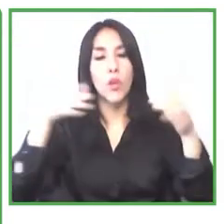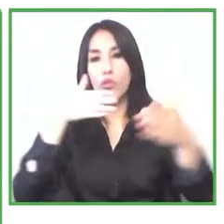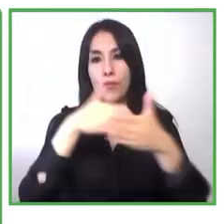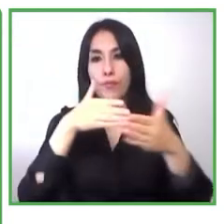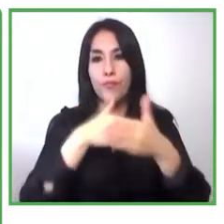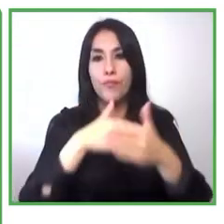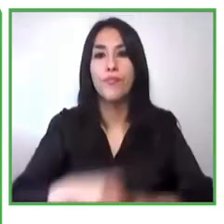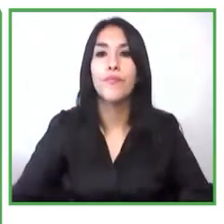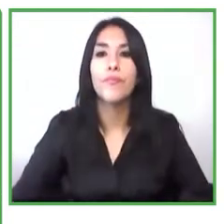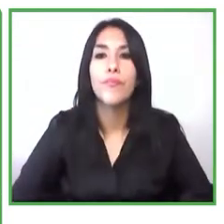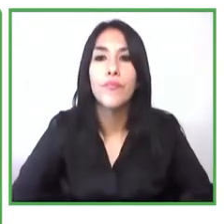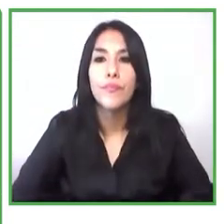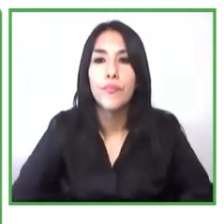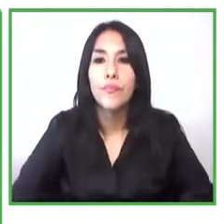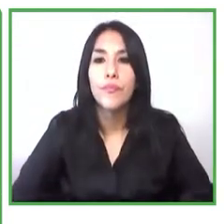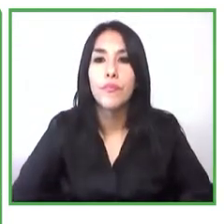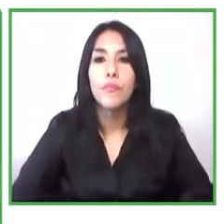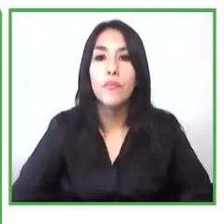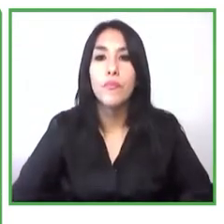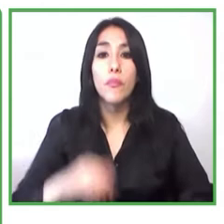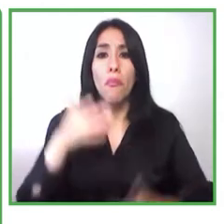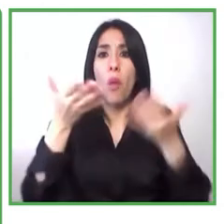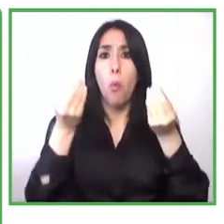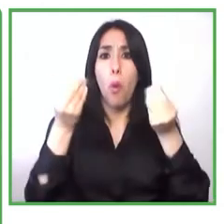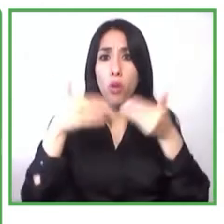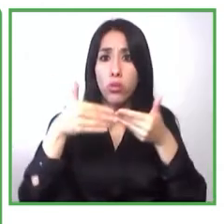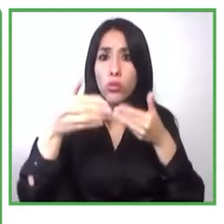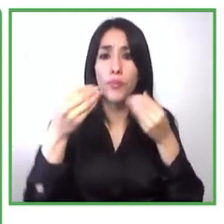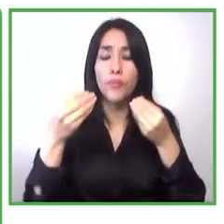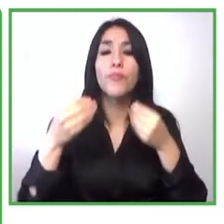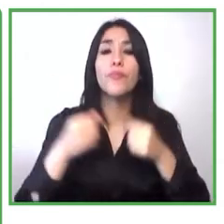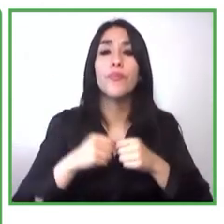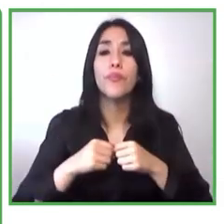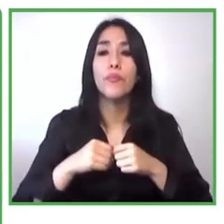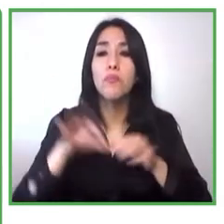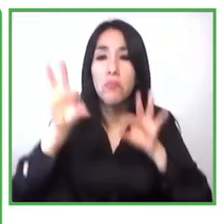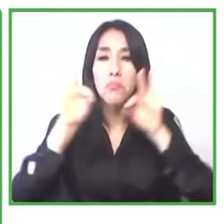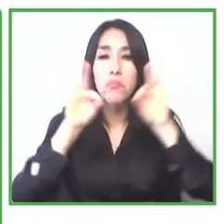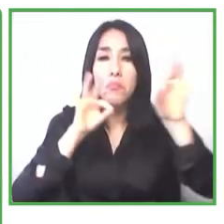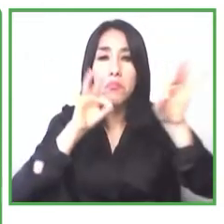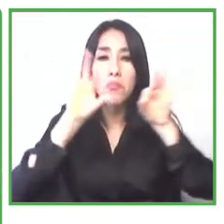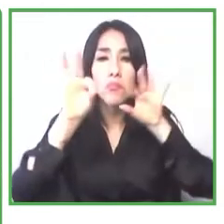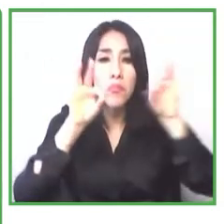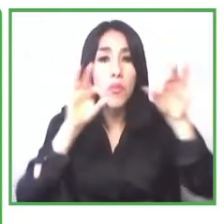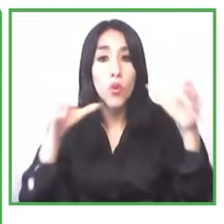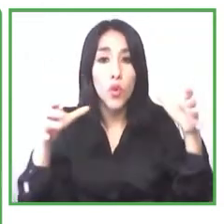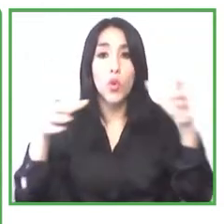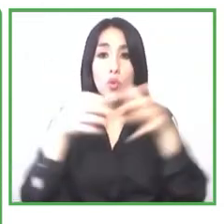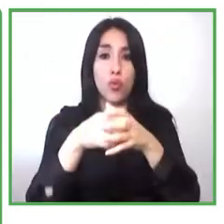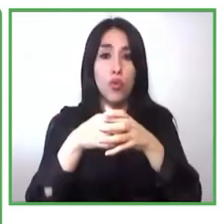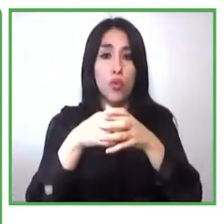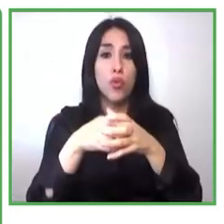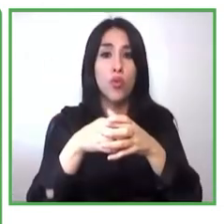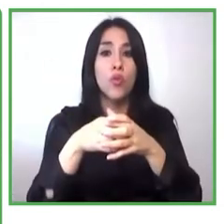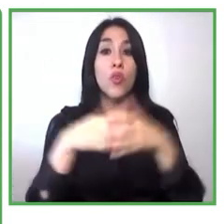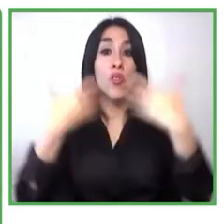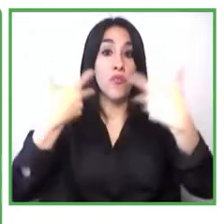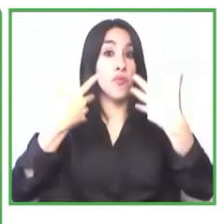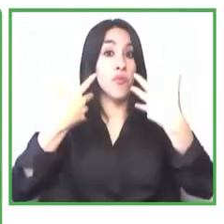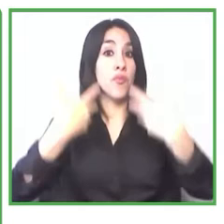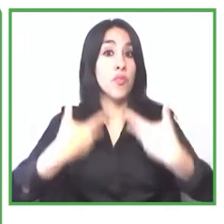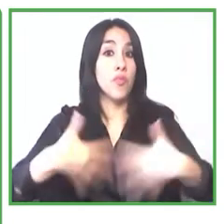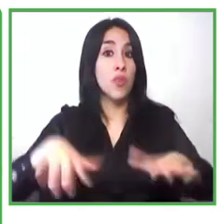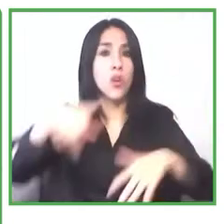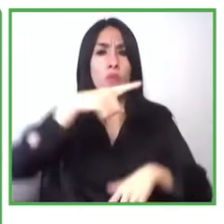logramos cerrar el grupo logramos identificar un grupo de aproximadamente 40 emprendimientos de personas con discapacidad ellos